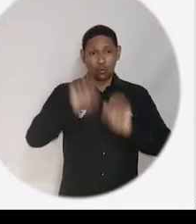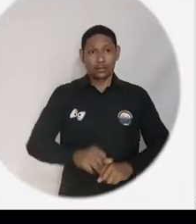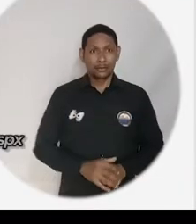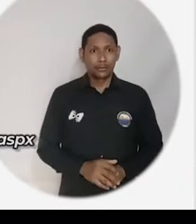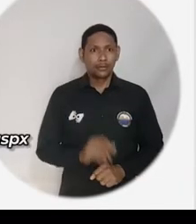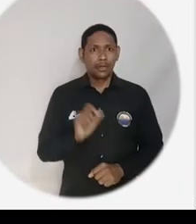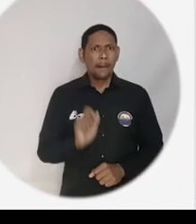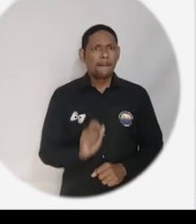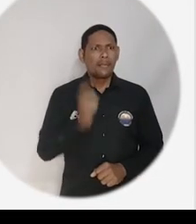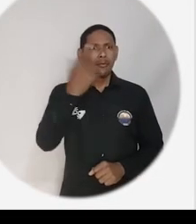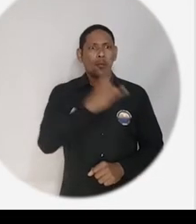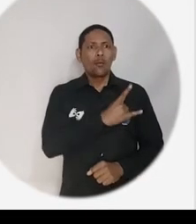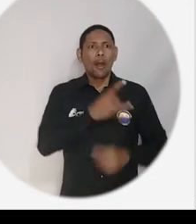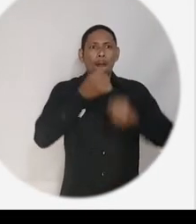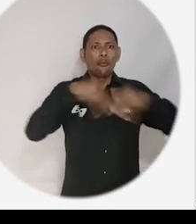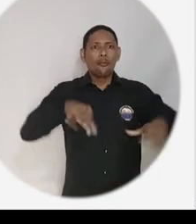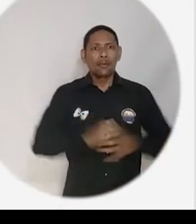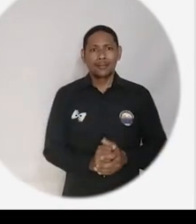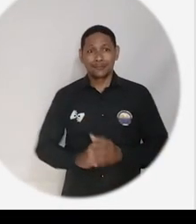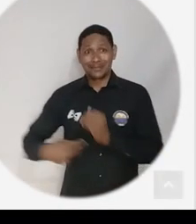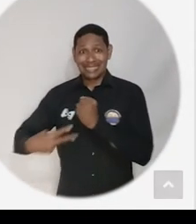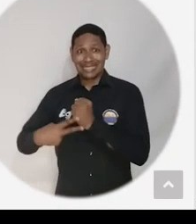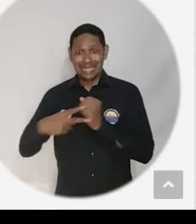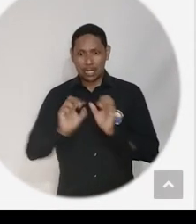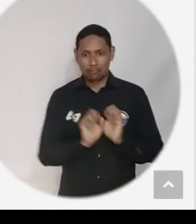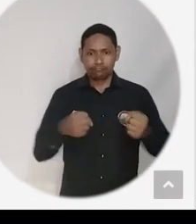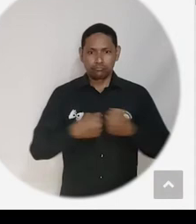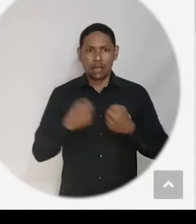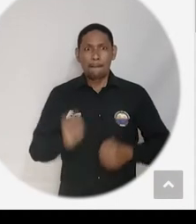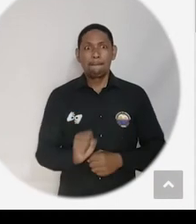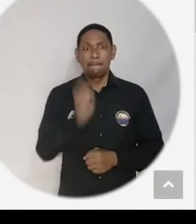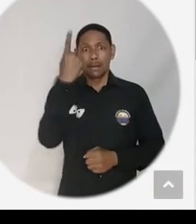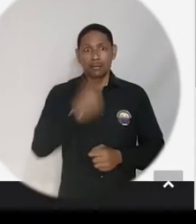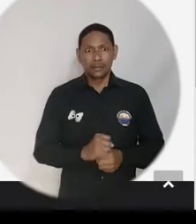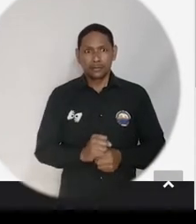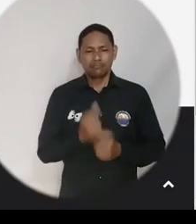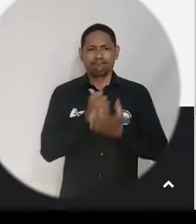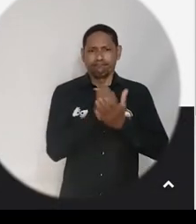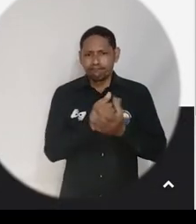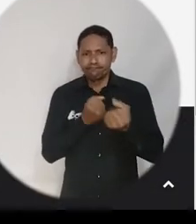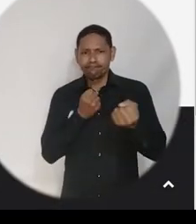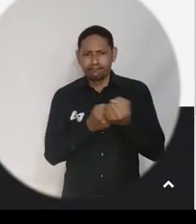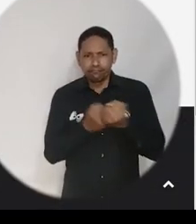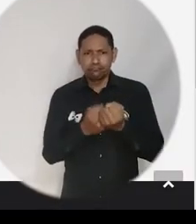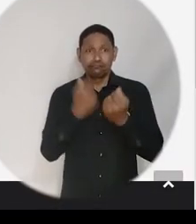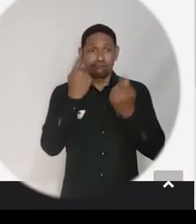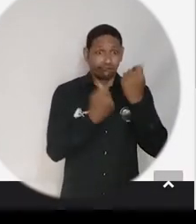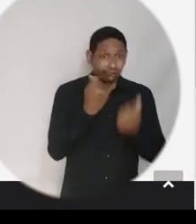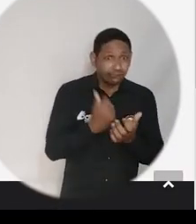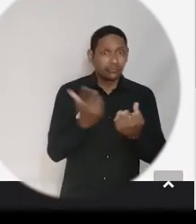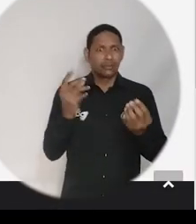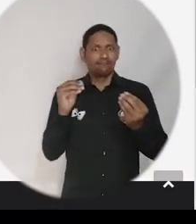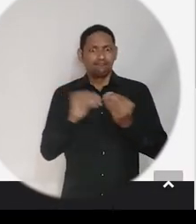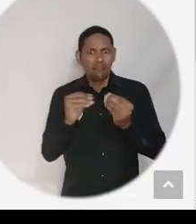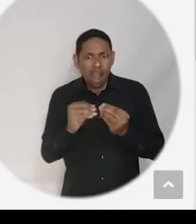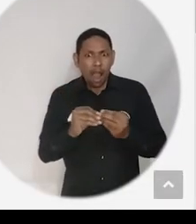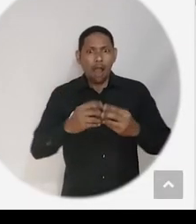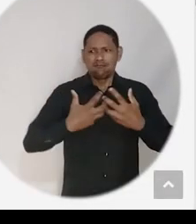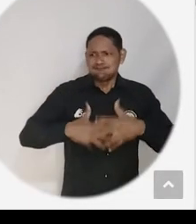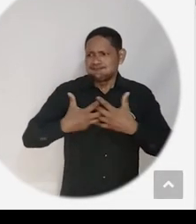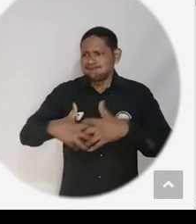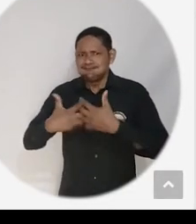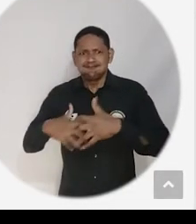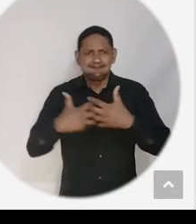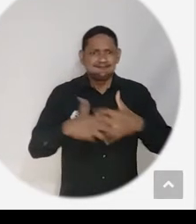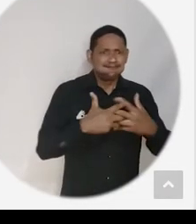Esta es la primera alianza entre una universidad pública y el Fondo Emprender del SENA para apoyar emprendimientos, generar ingresos, ampliar la